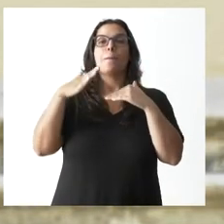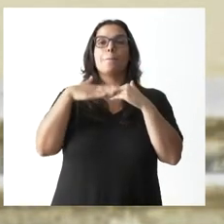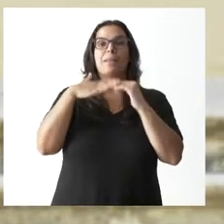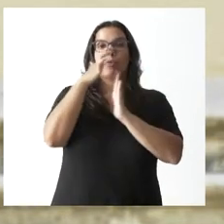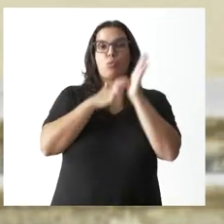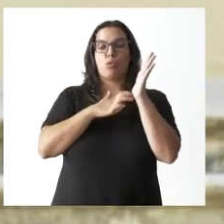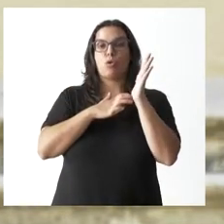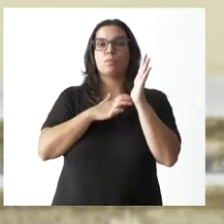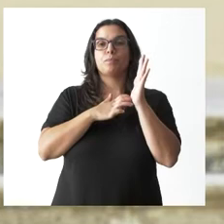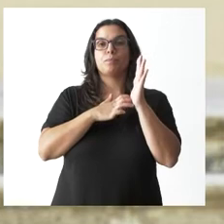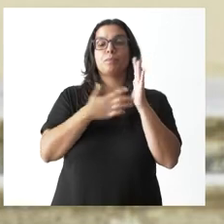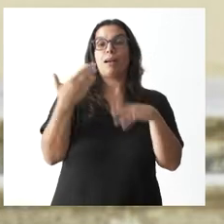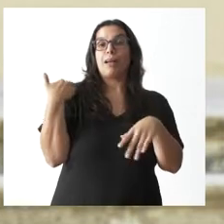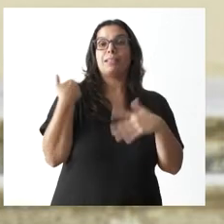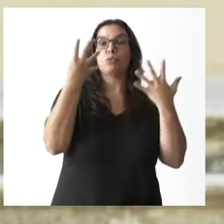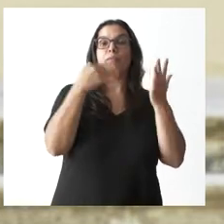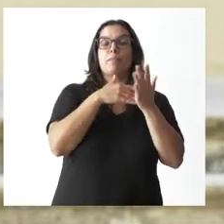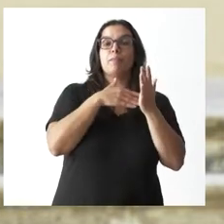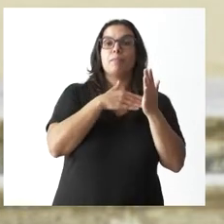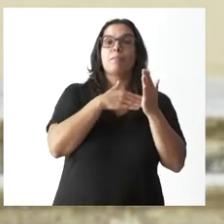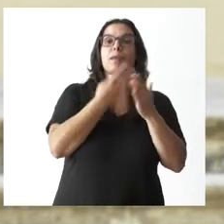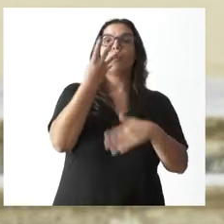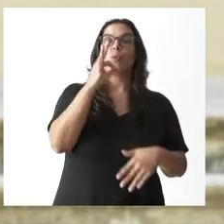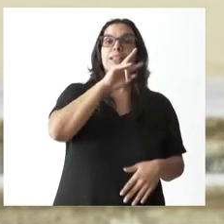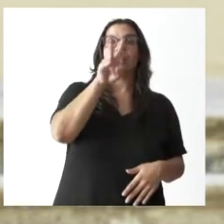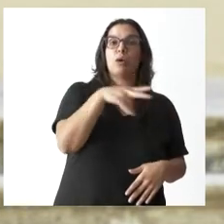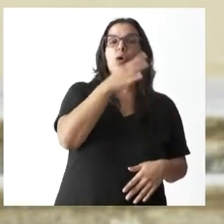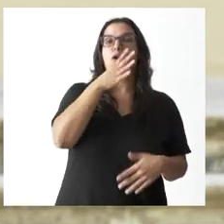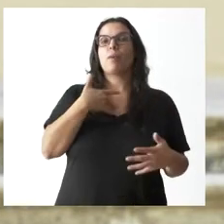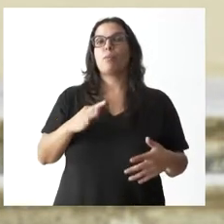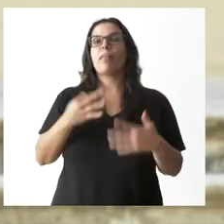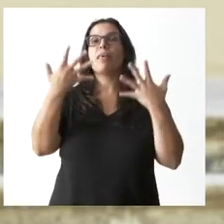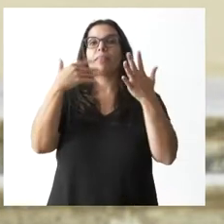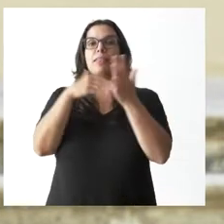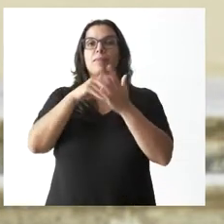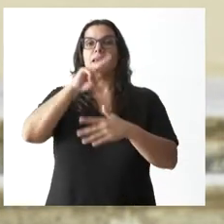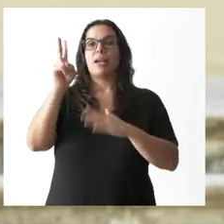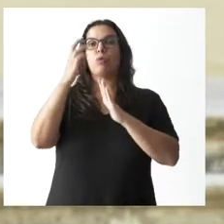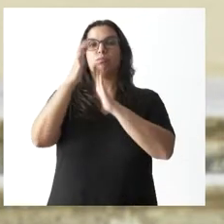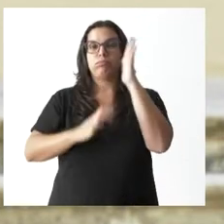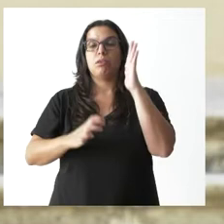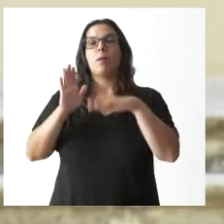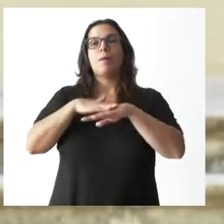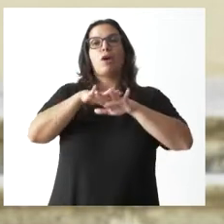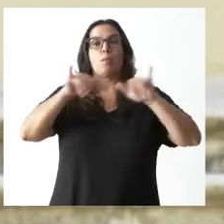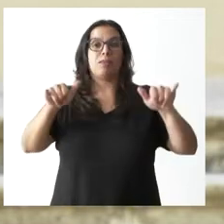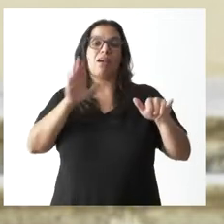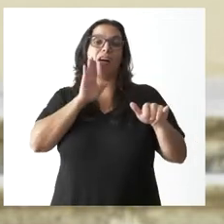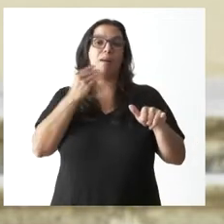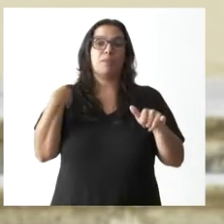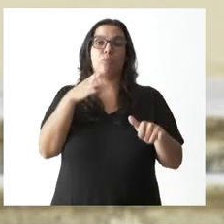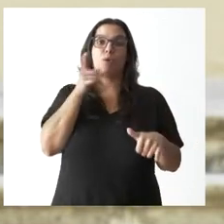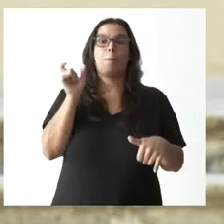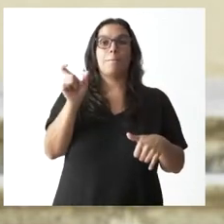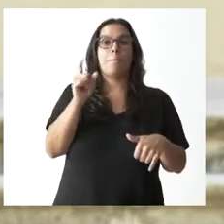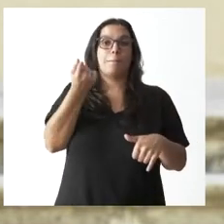pasando de 9.040 euros a 10.000 euros para contrarrestar, como decía antes, la